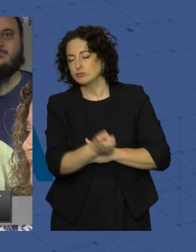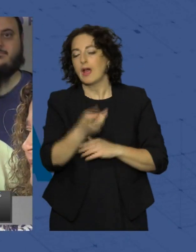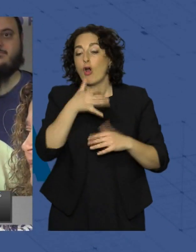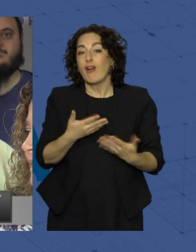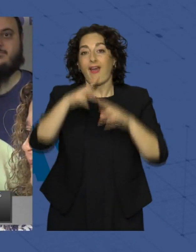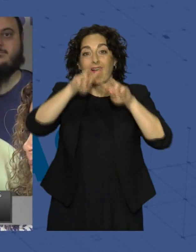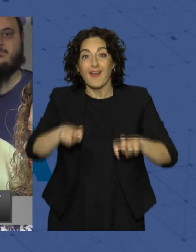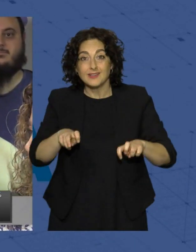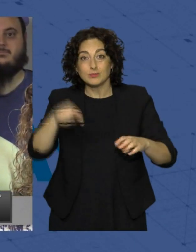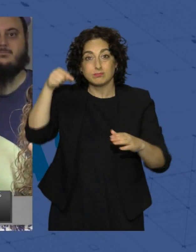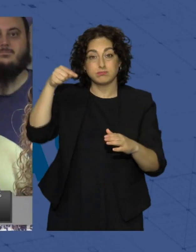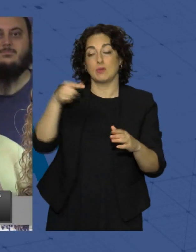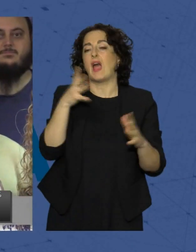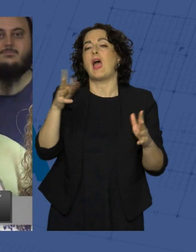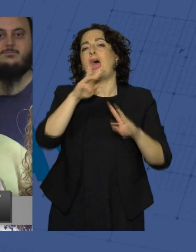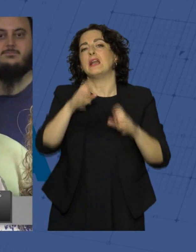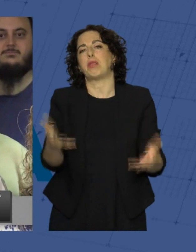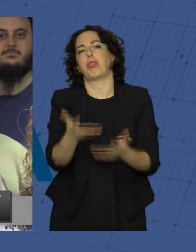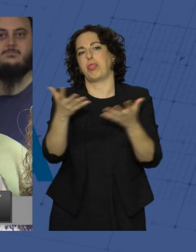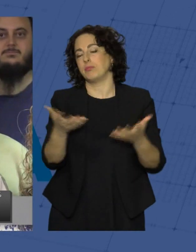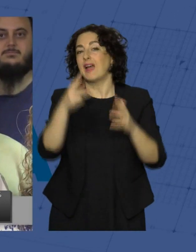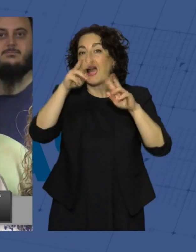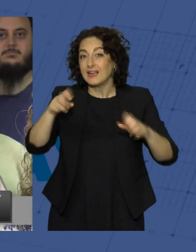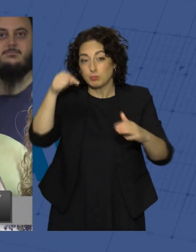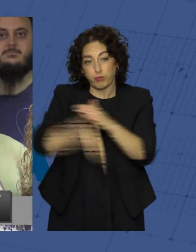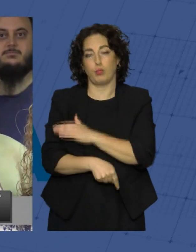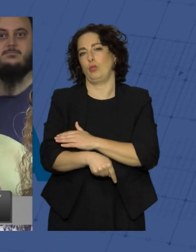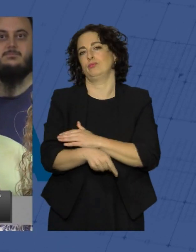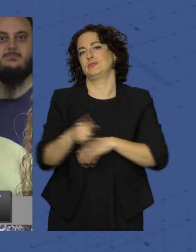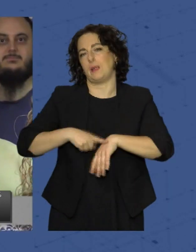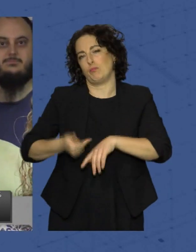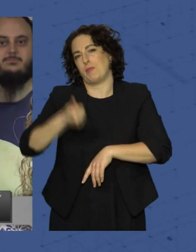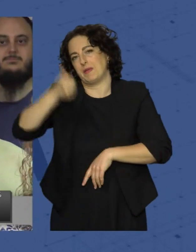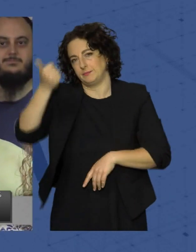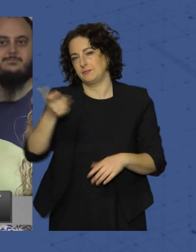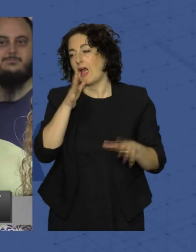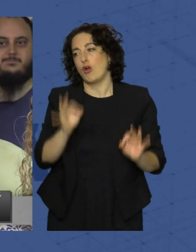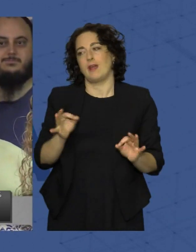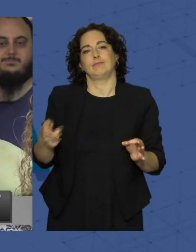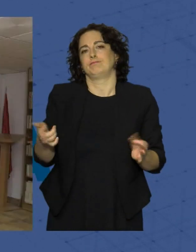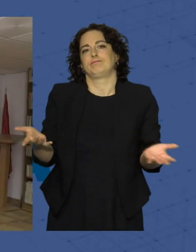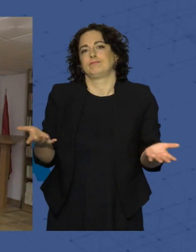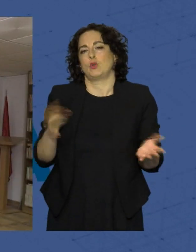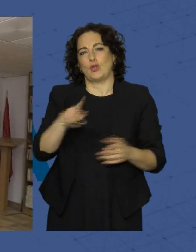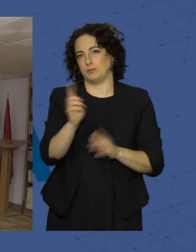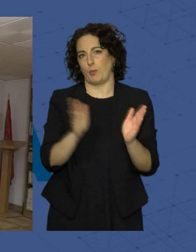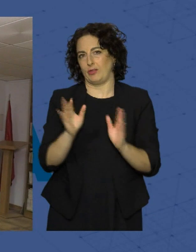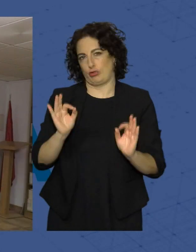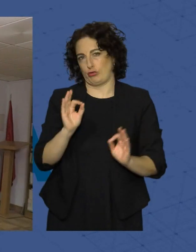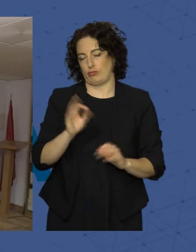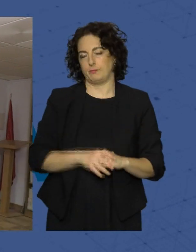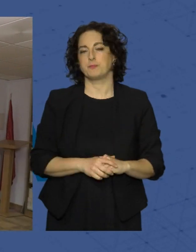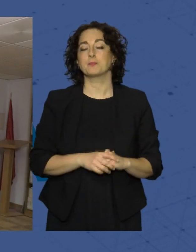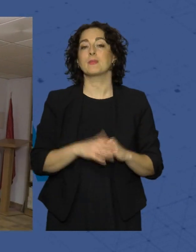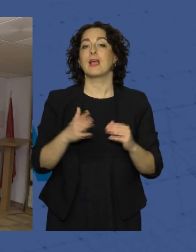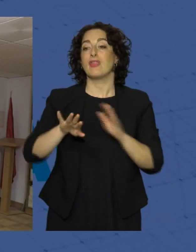este sería un análisis muy superficial, hacer un análisis más profundo no llevaría más tiempo, creo que no es el momento. A pesar de la subida